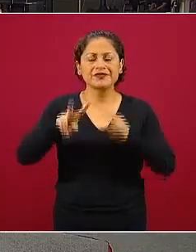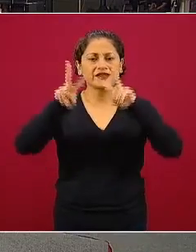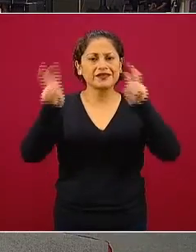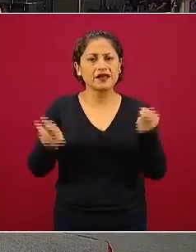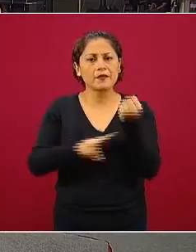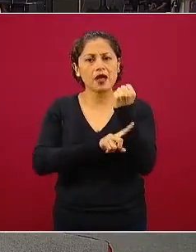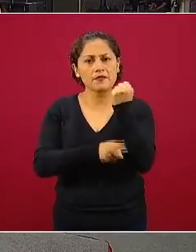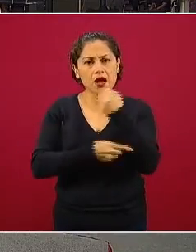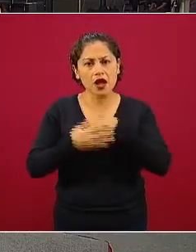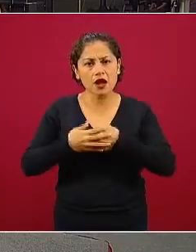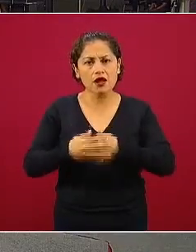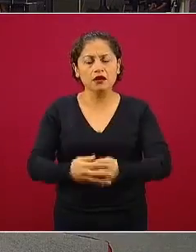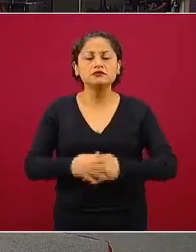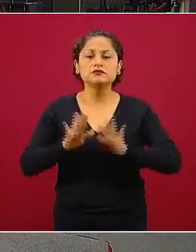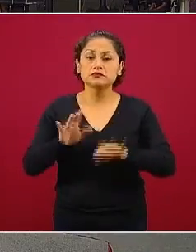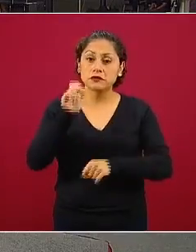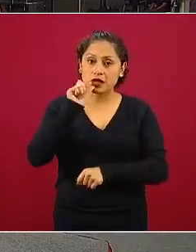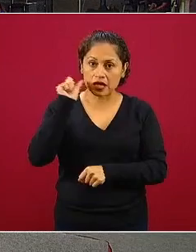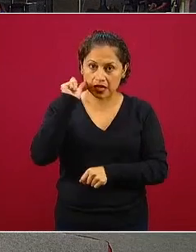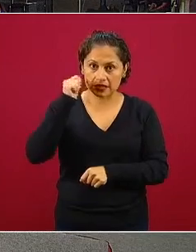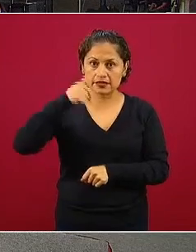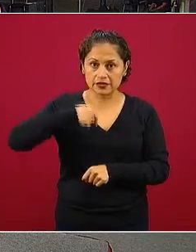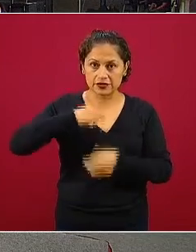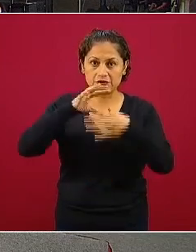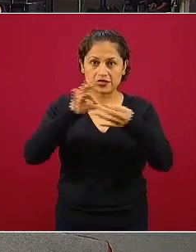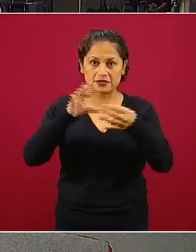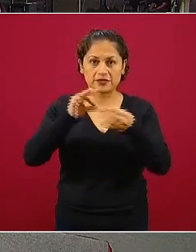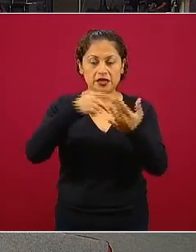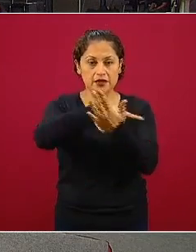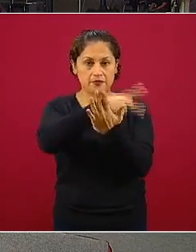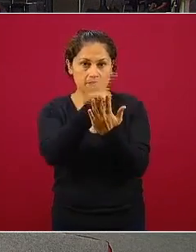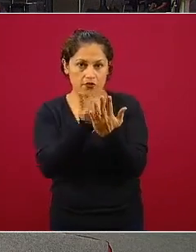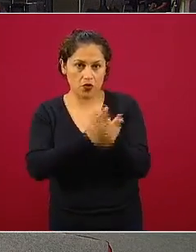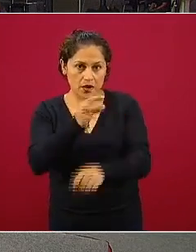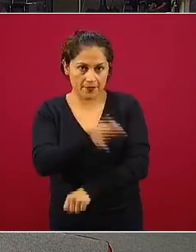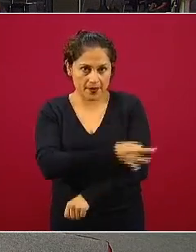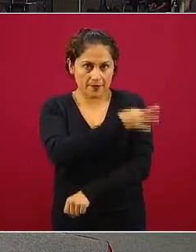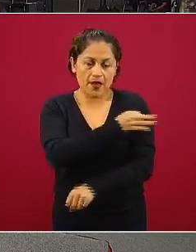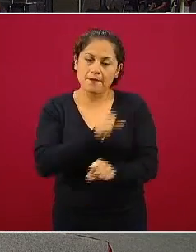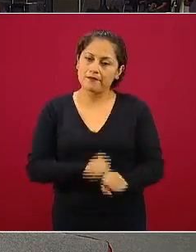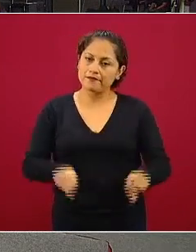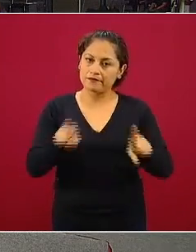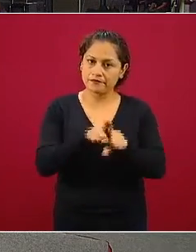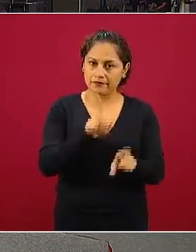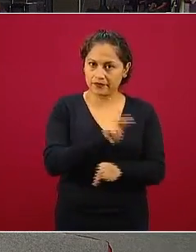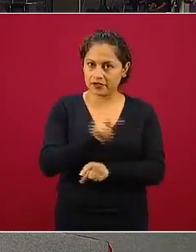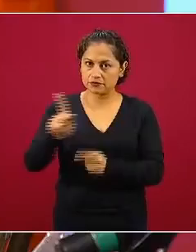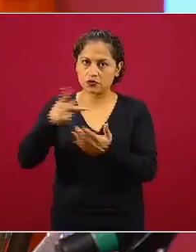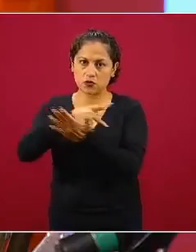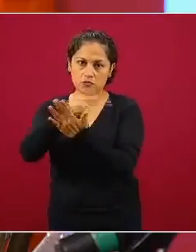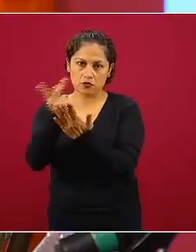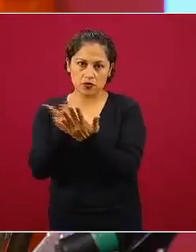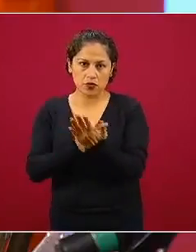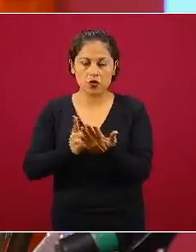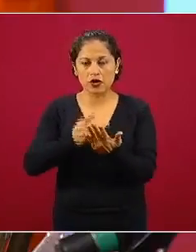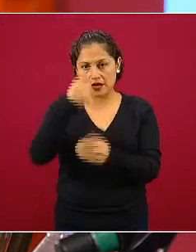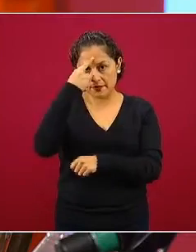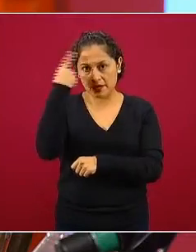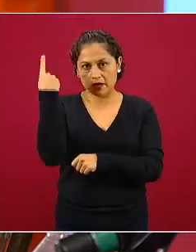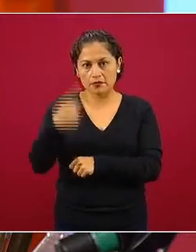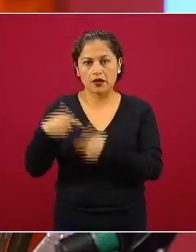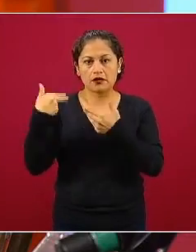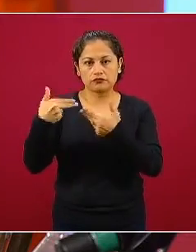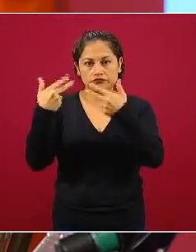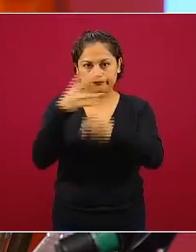como dije ayer respecto al programa nacional de vacunación lo mismo aplica para nuestro programa nacional de salud reproductiva los